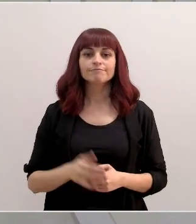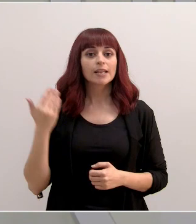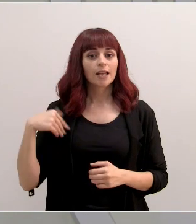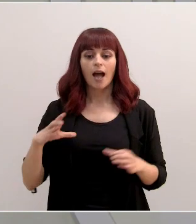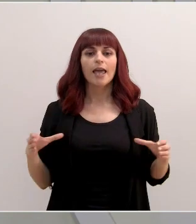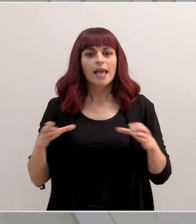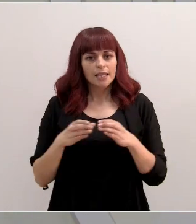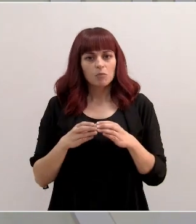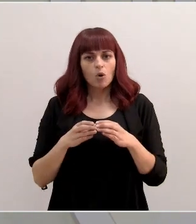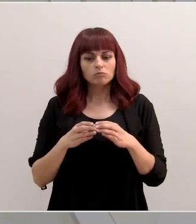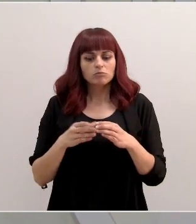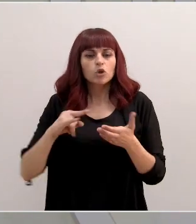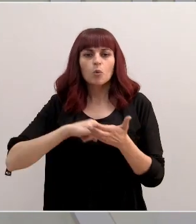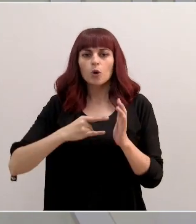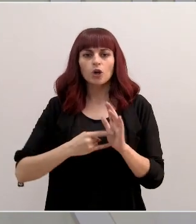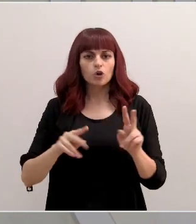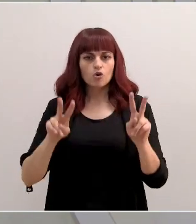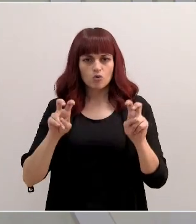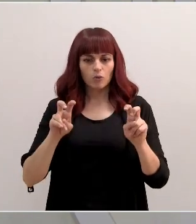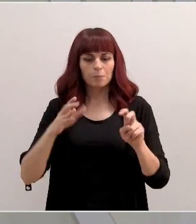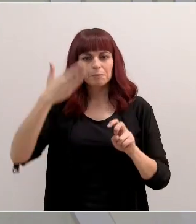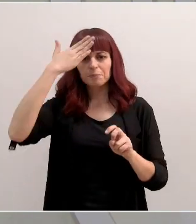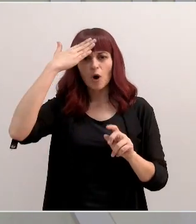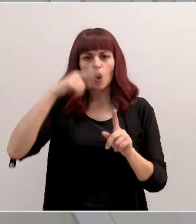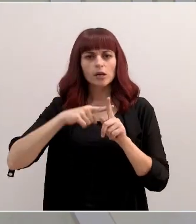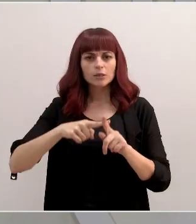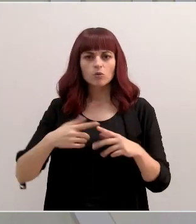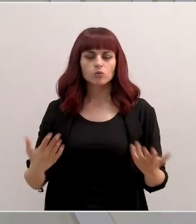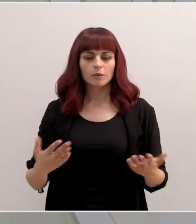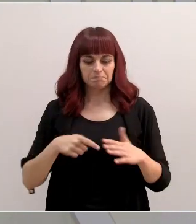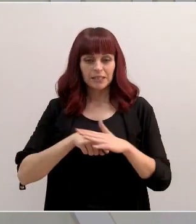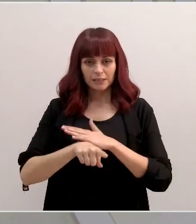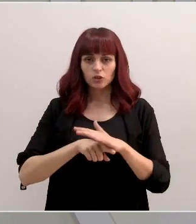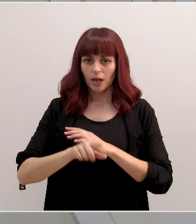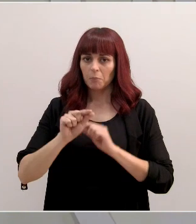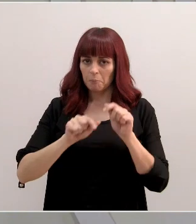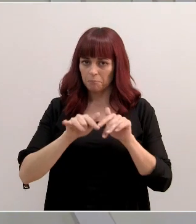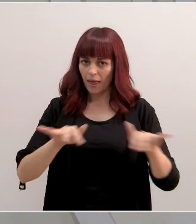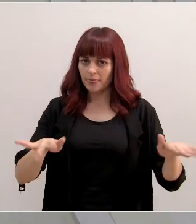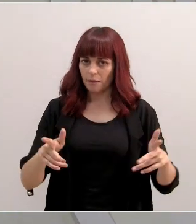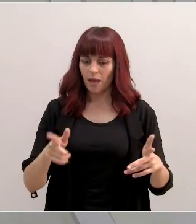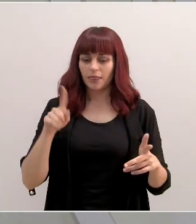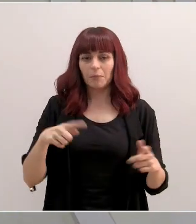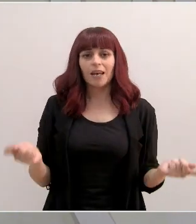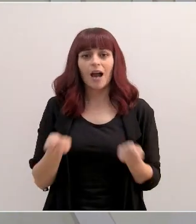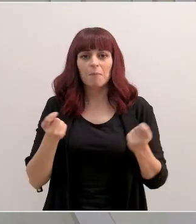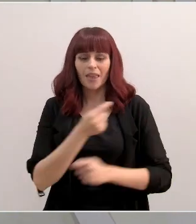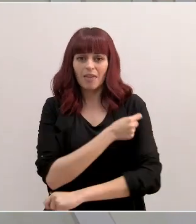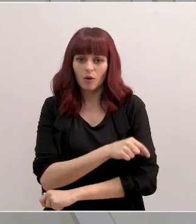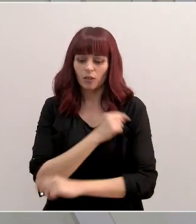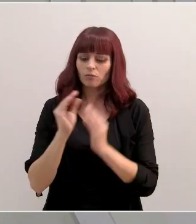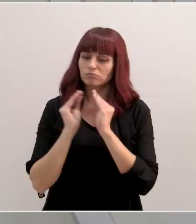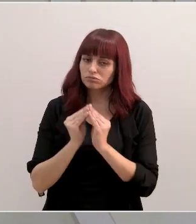equipo centrado en un nuevo proyecto cuyo principal objetivo es gestionar la pandemia, desarrollar la campaña de vacunación